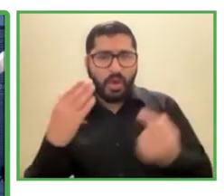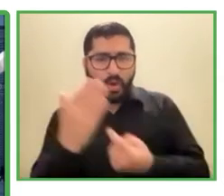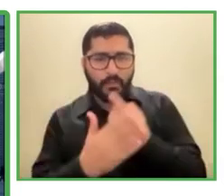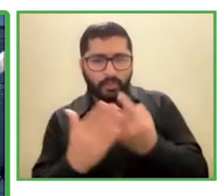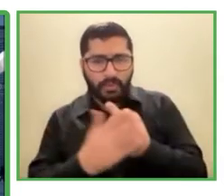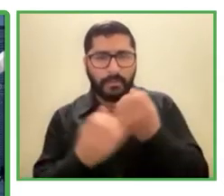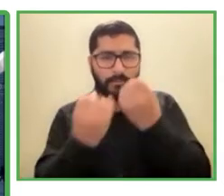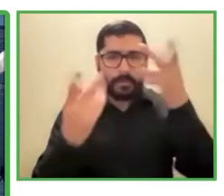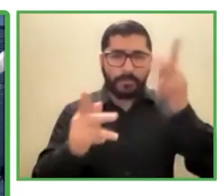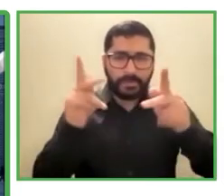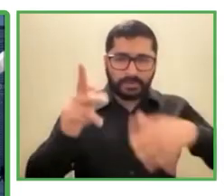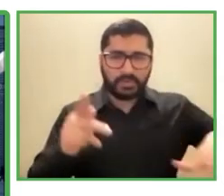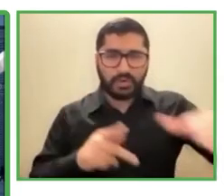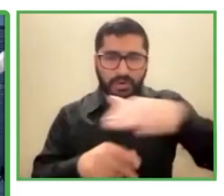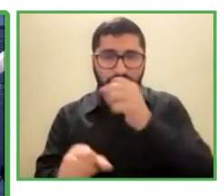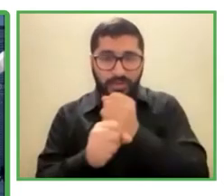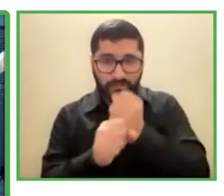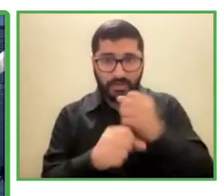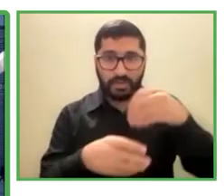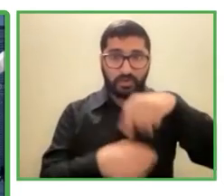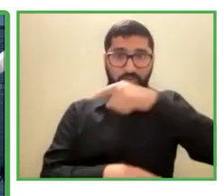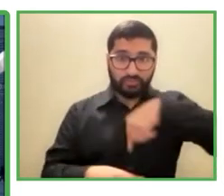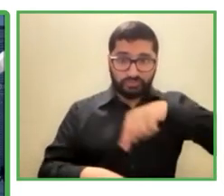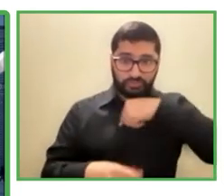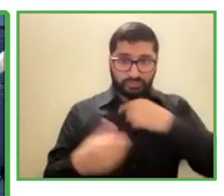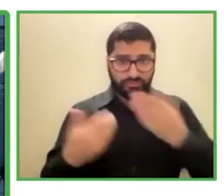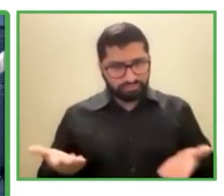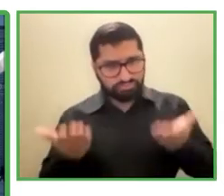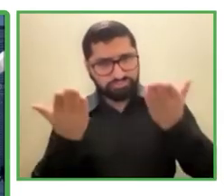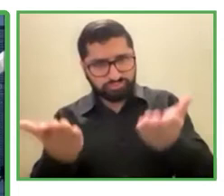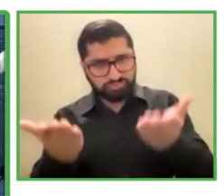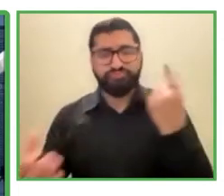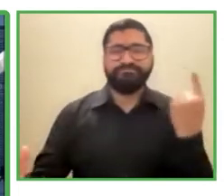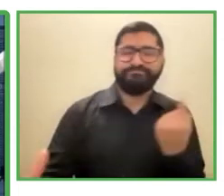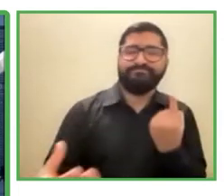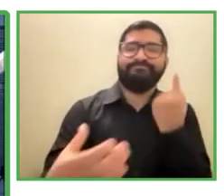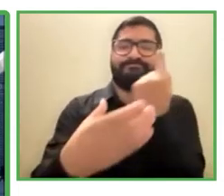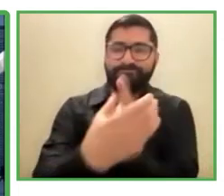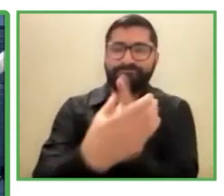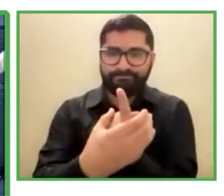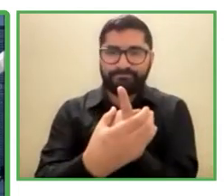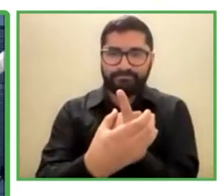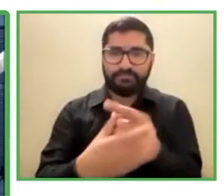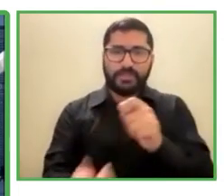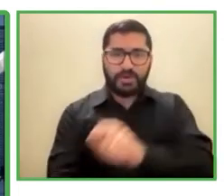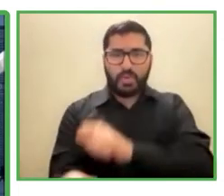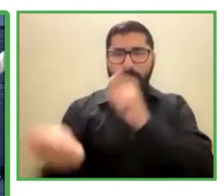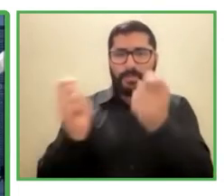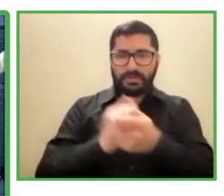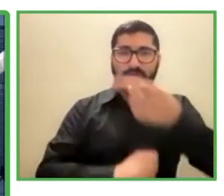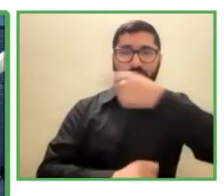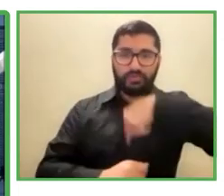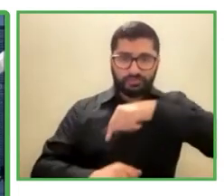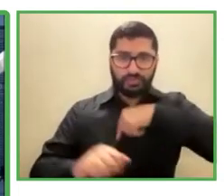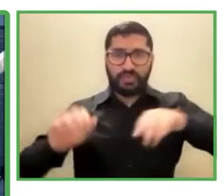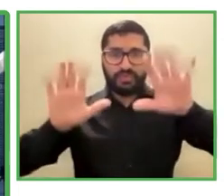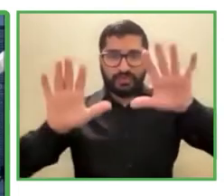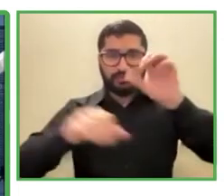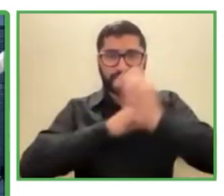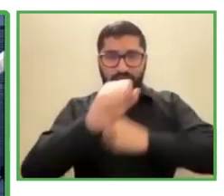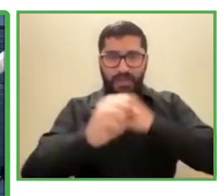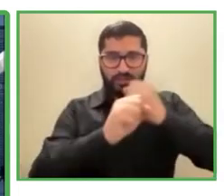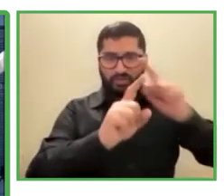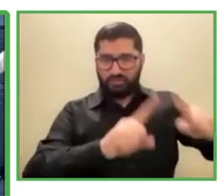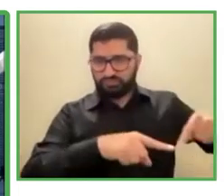han estado con nosotros 10 años o más y de hecho los ejemplos que vimos han estado con nosotros